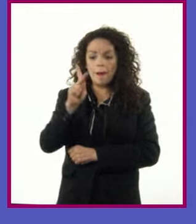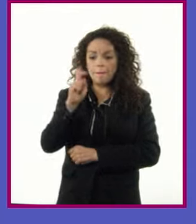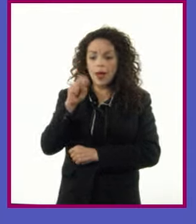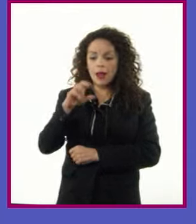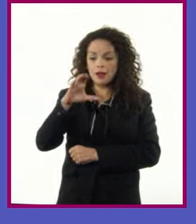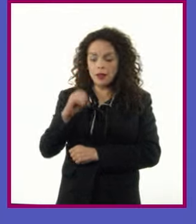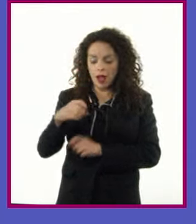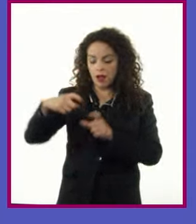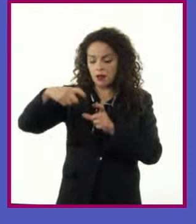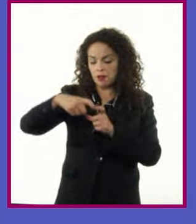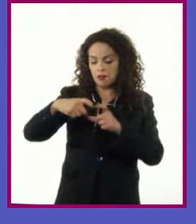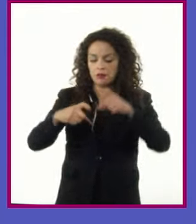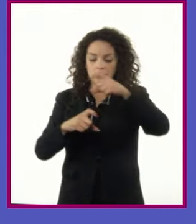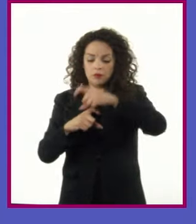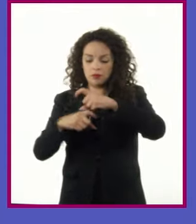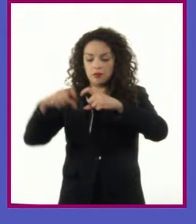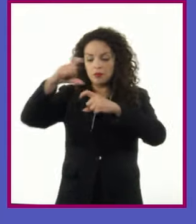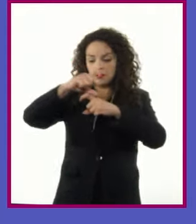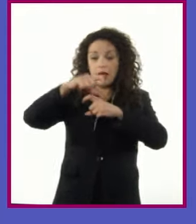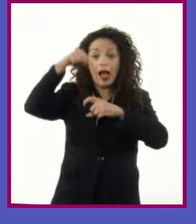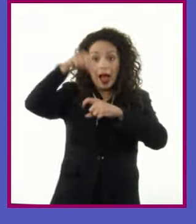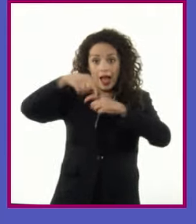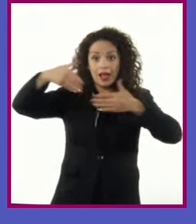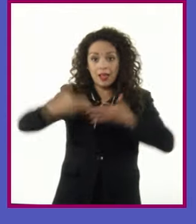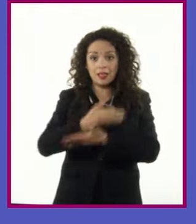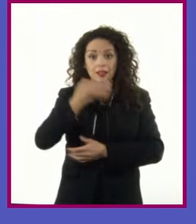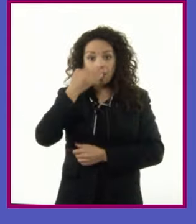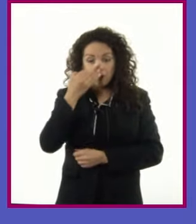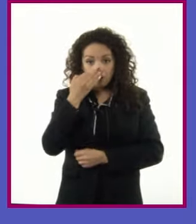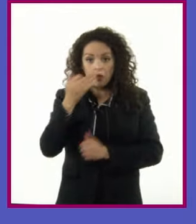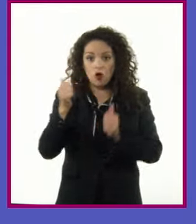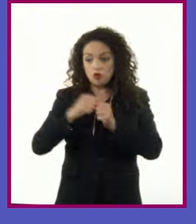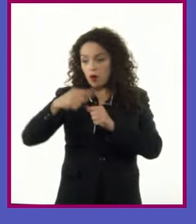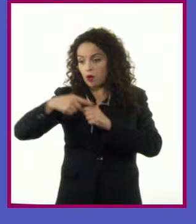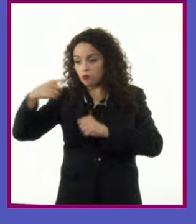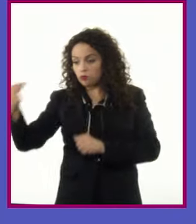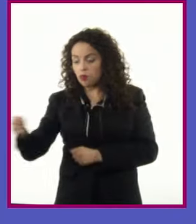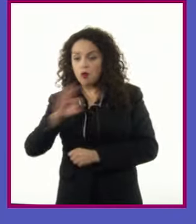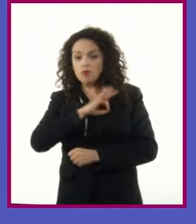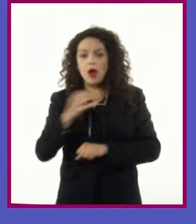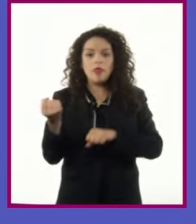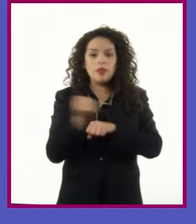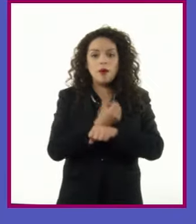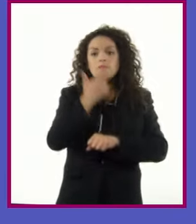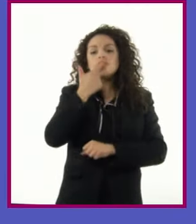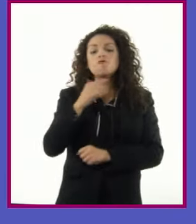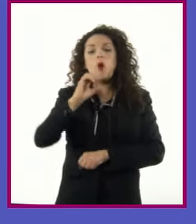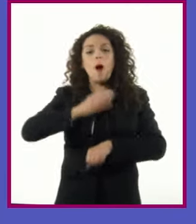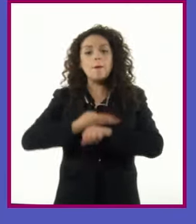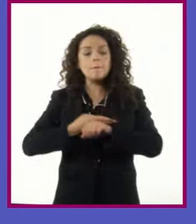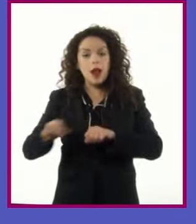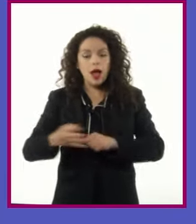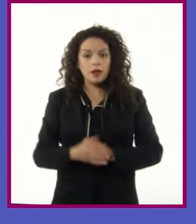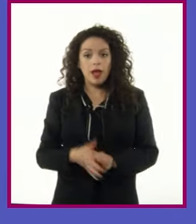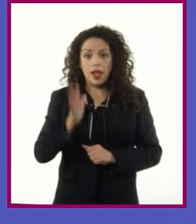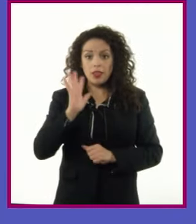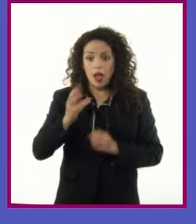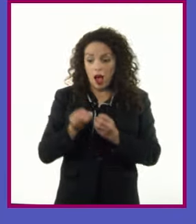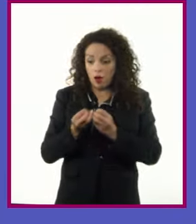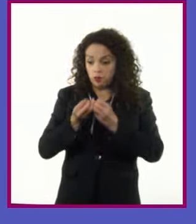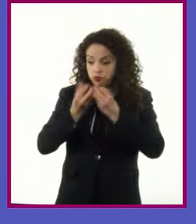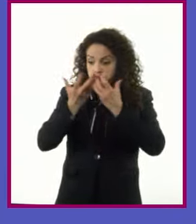Con varios pétalos que pueden ser amarillos, rojos o blancos Después de la floración, se